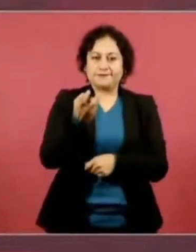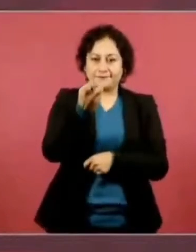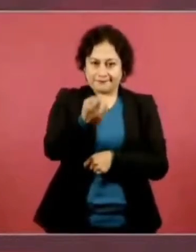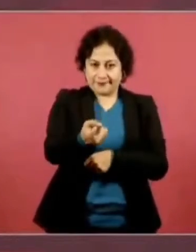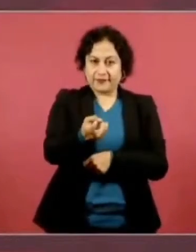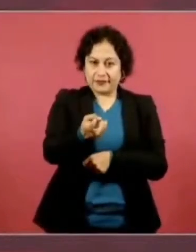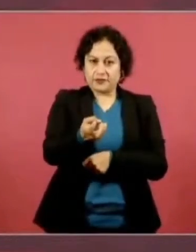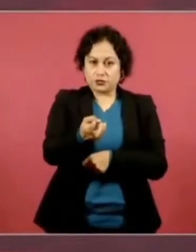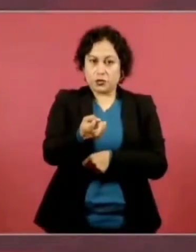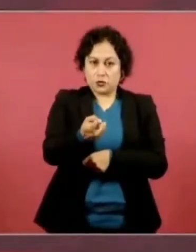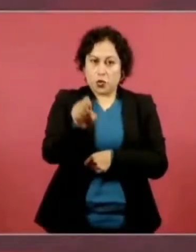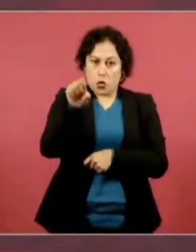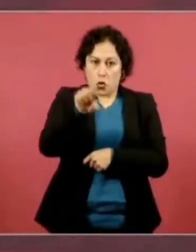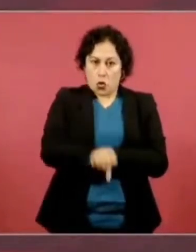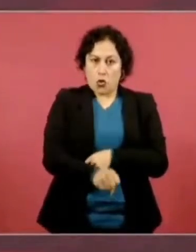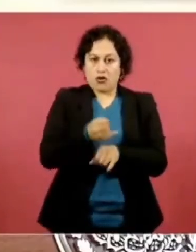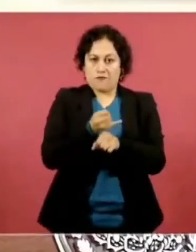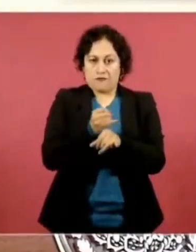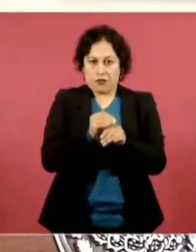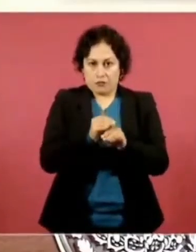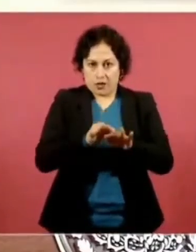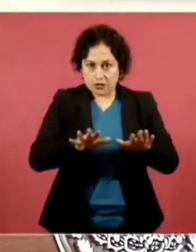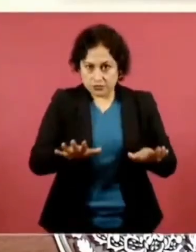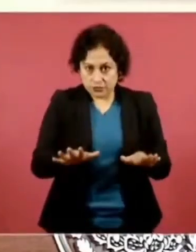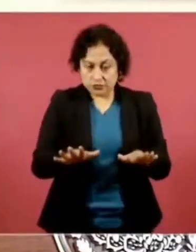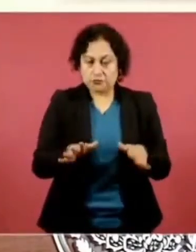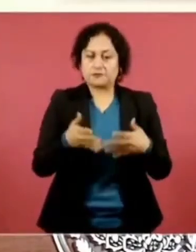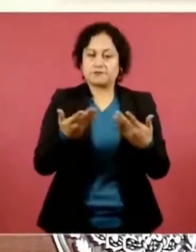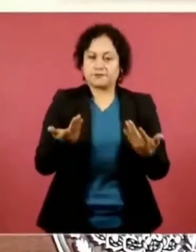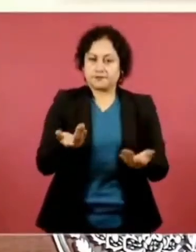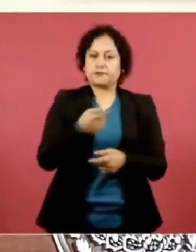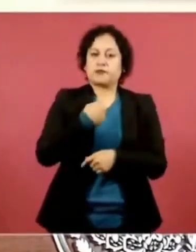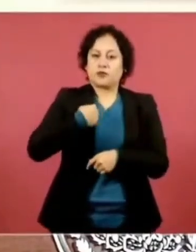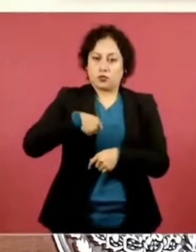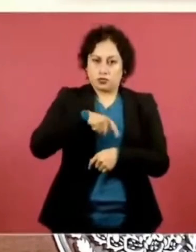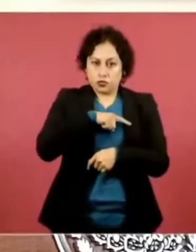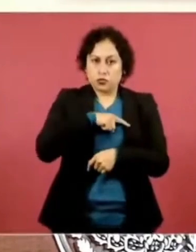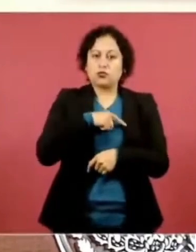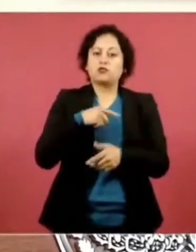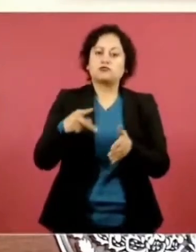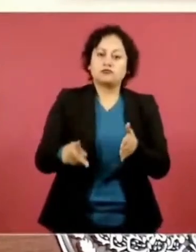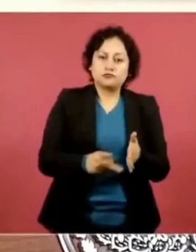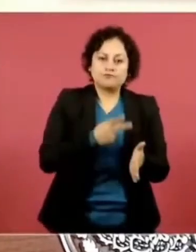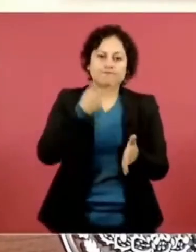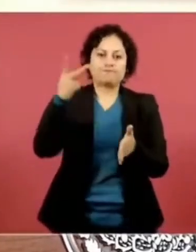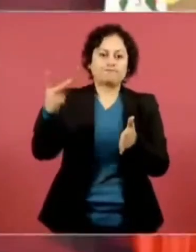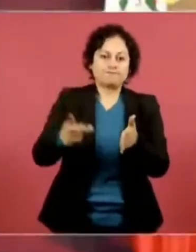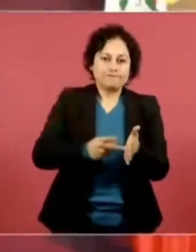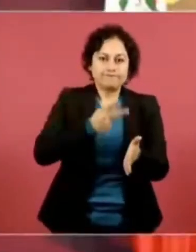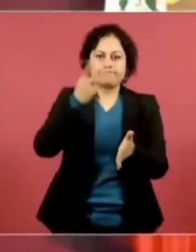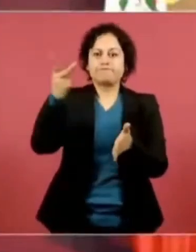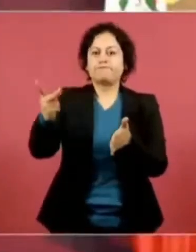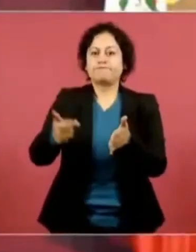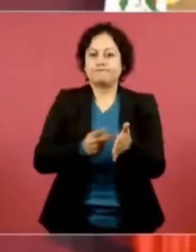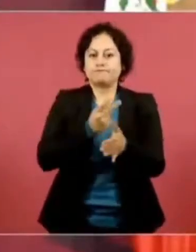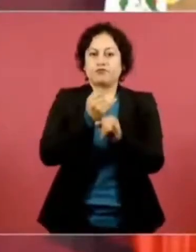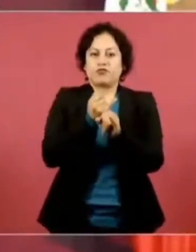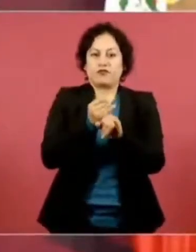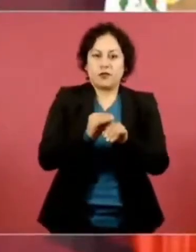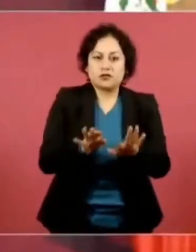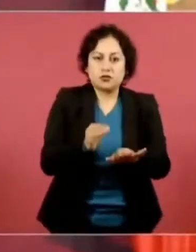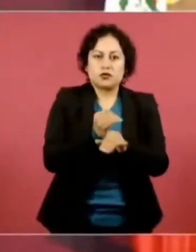periódicamente, con frecuencia, para que todo mundo sepa